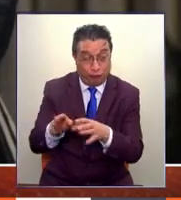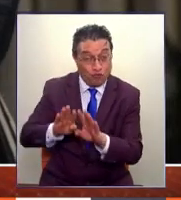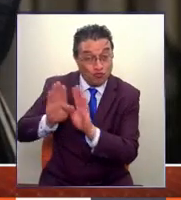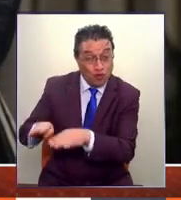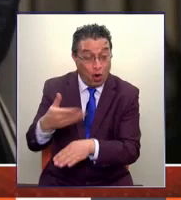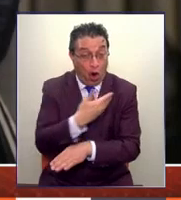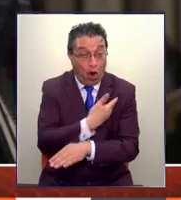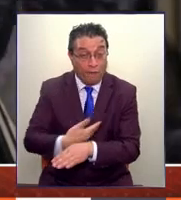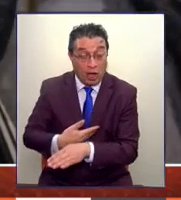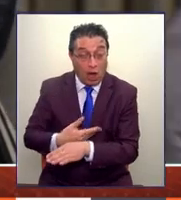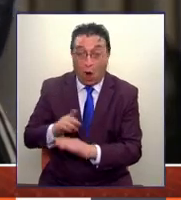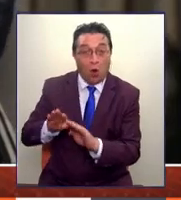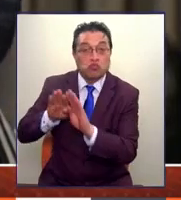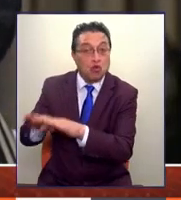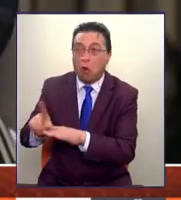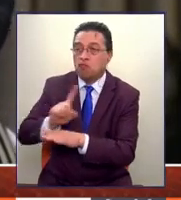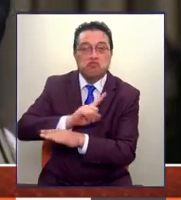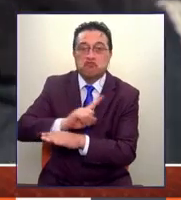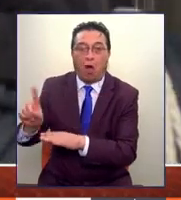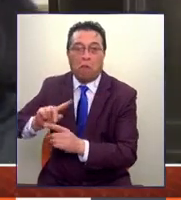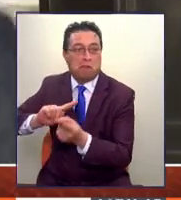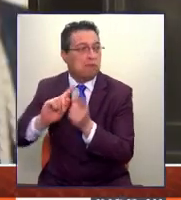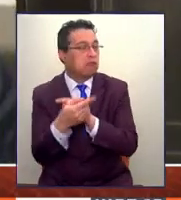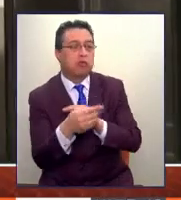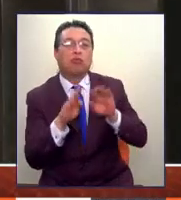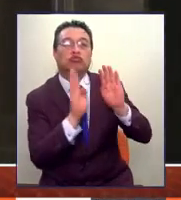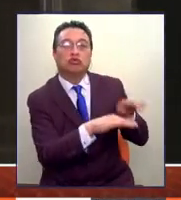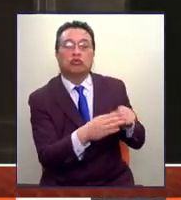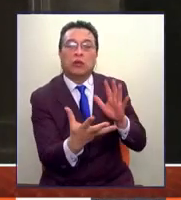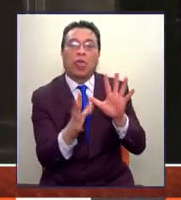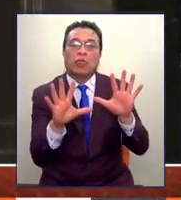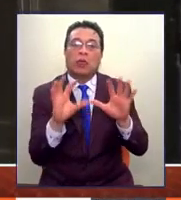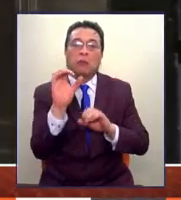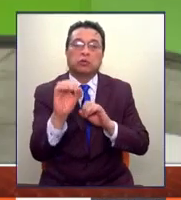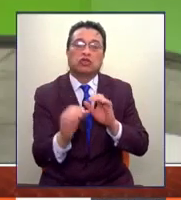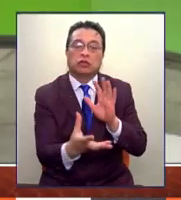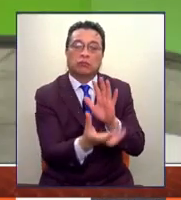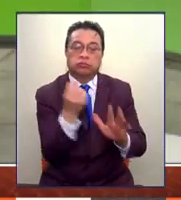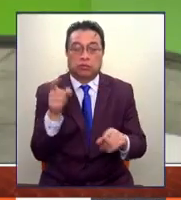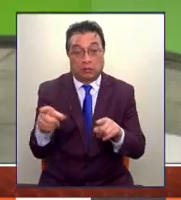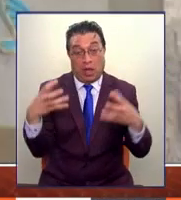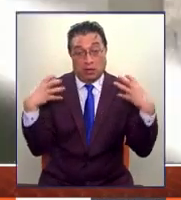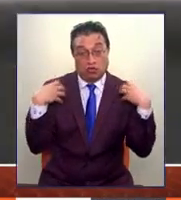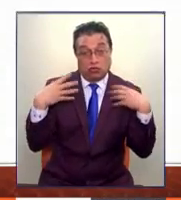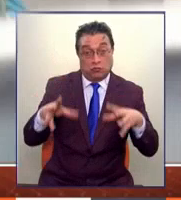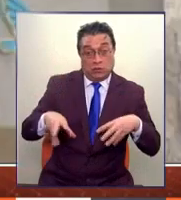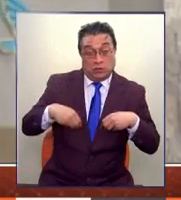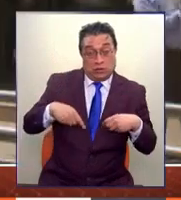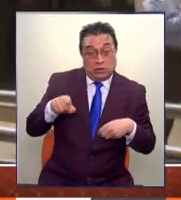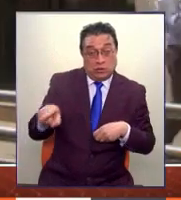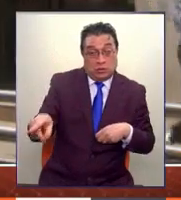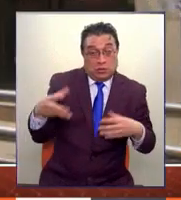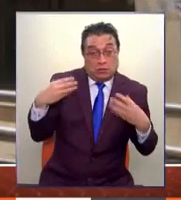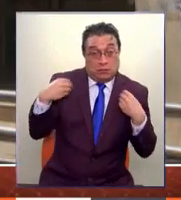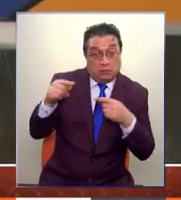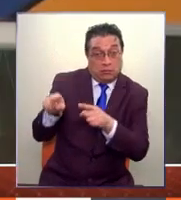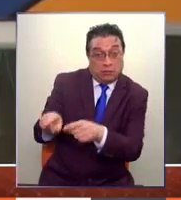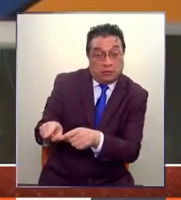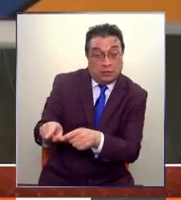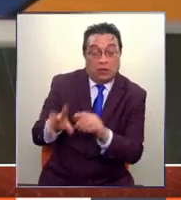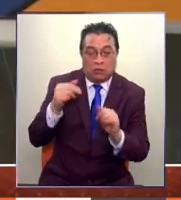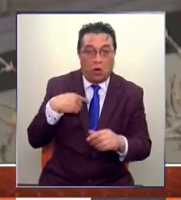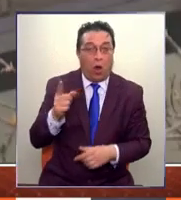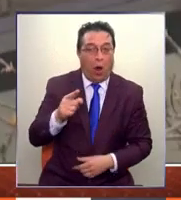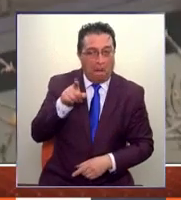no estuvieron con el gobierno a la hora de votar, y por supuesto también hay que asumir sus responsabilidades. Ahora, yo creo que lo importante, más allá de apuntarnos con el